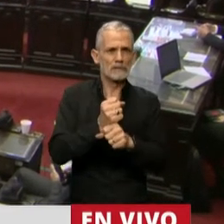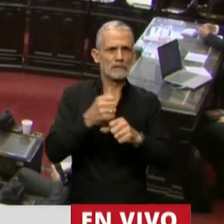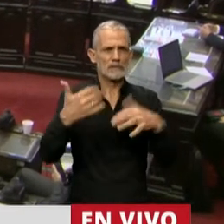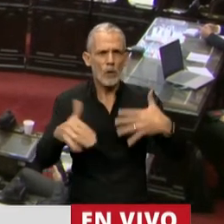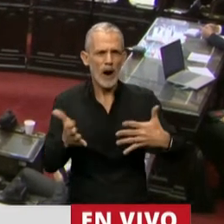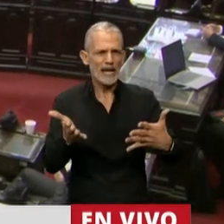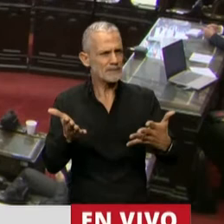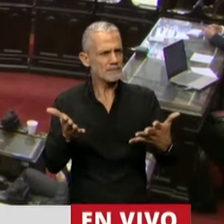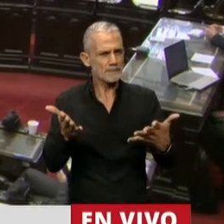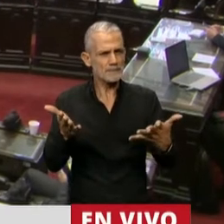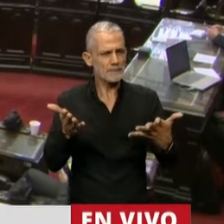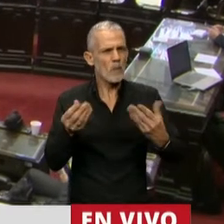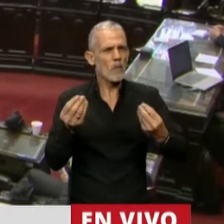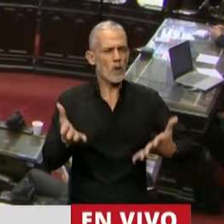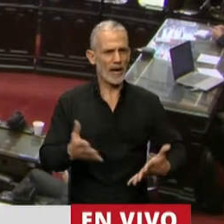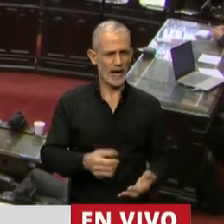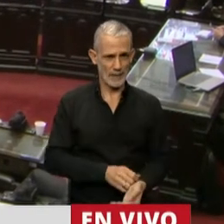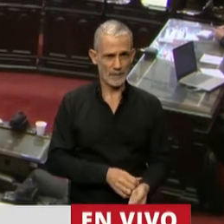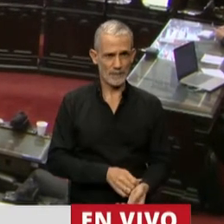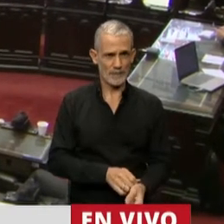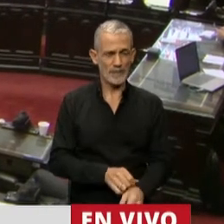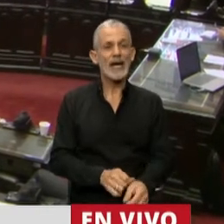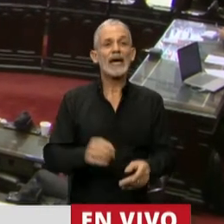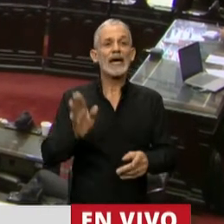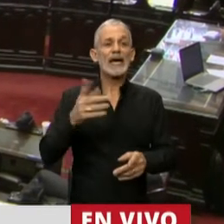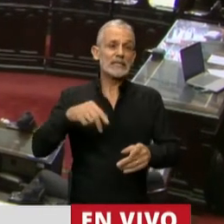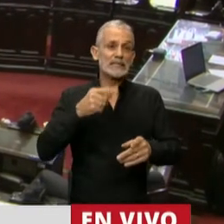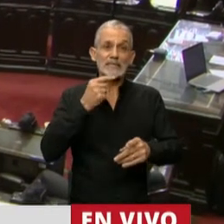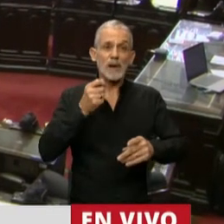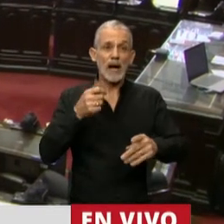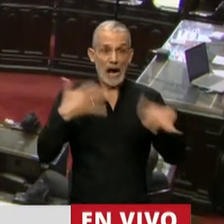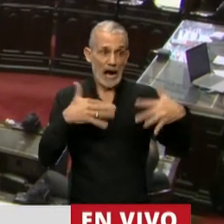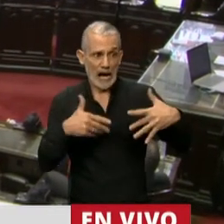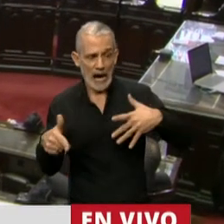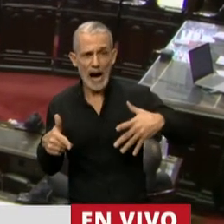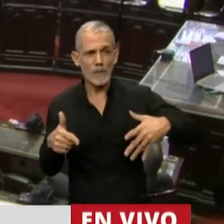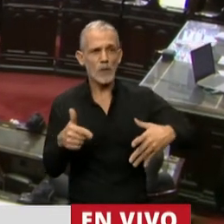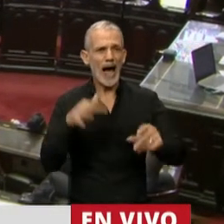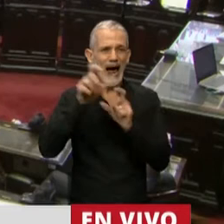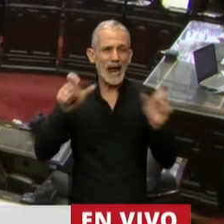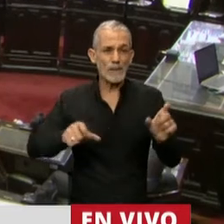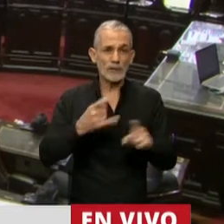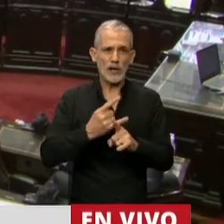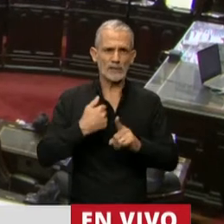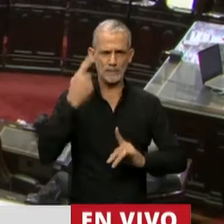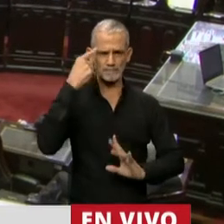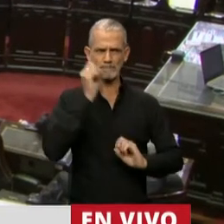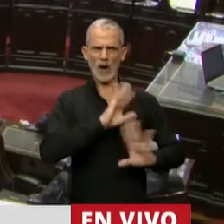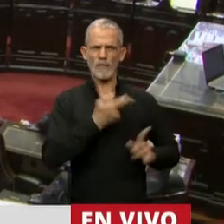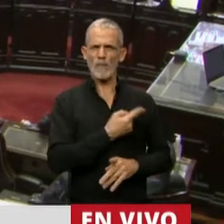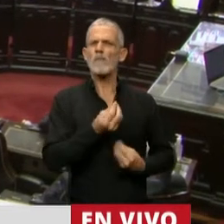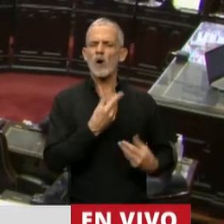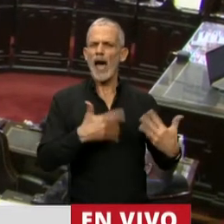urgencia en que se sintió. Cuando se nos apura, naturalmente los seres humanos empezamos a desconfiar.